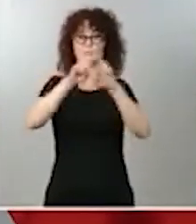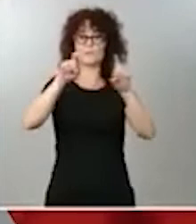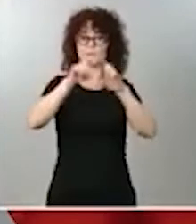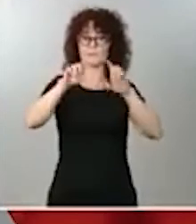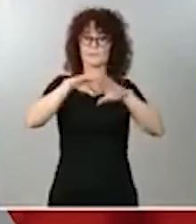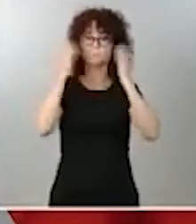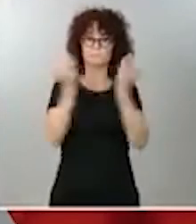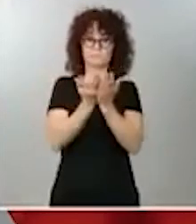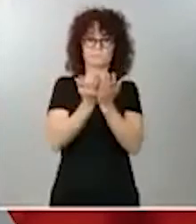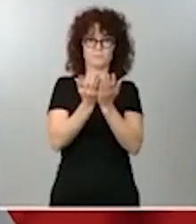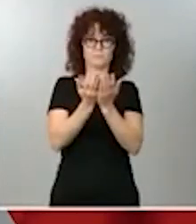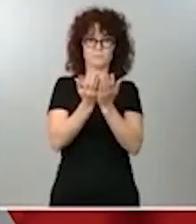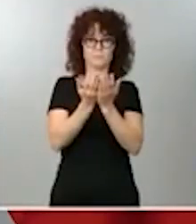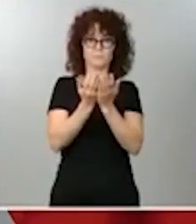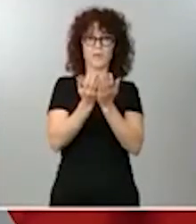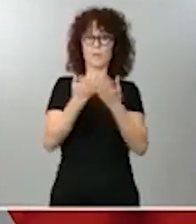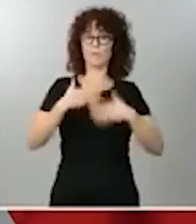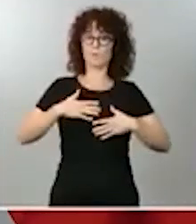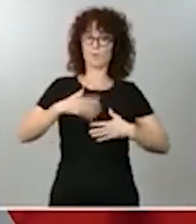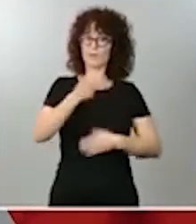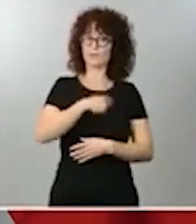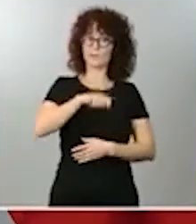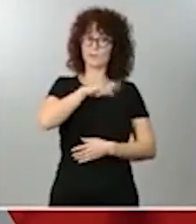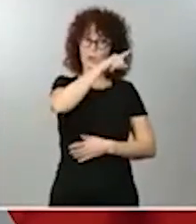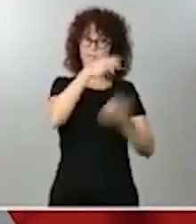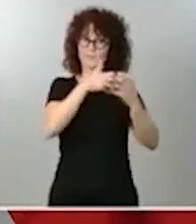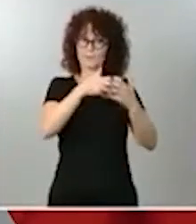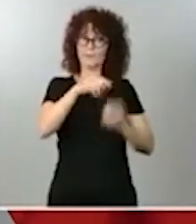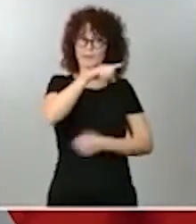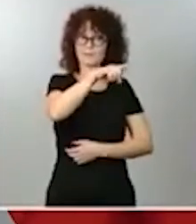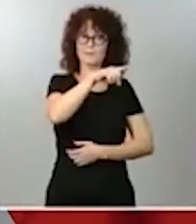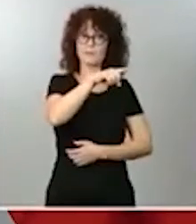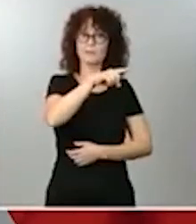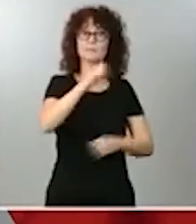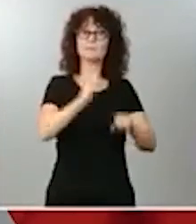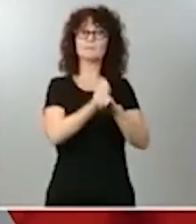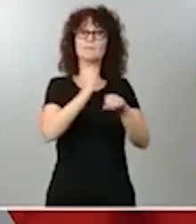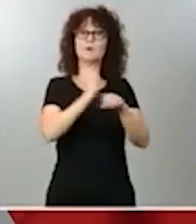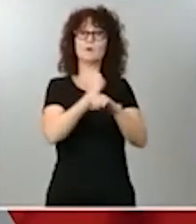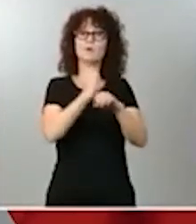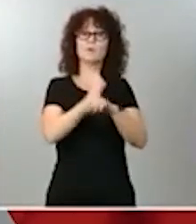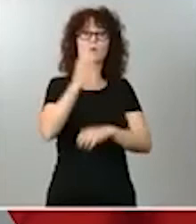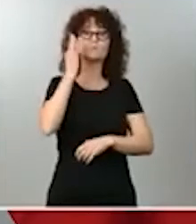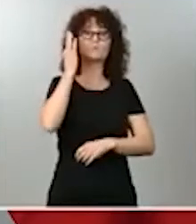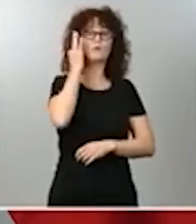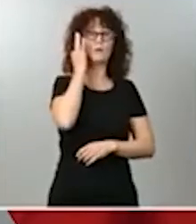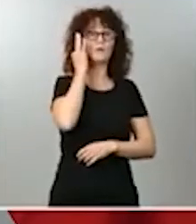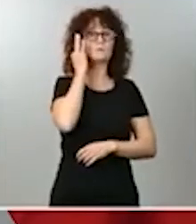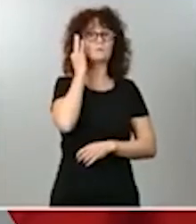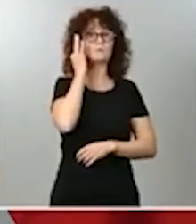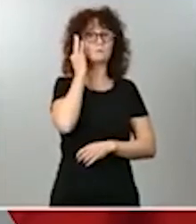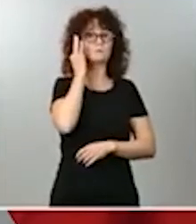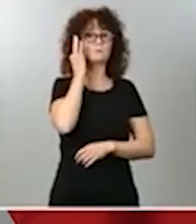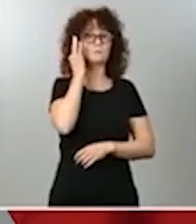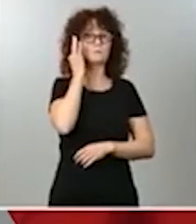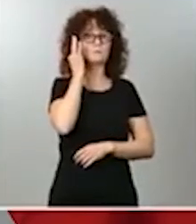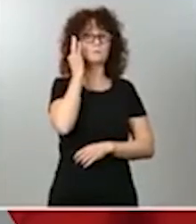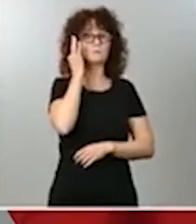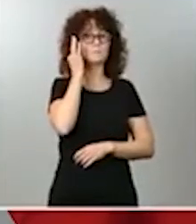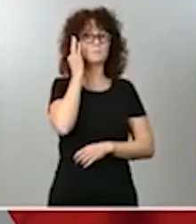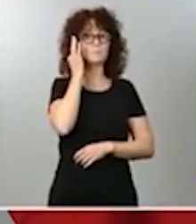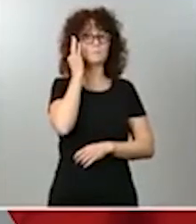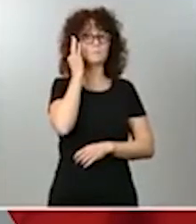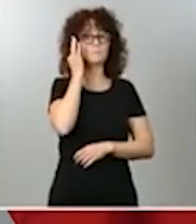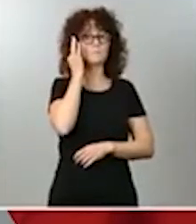se hace allí. Las trabajadoras mujeres no disponen de un plus,